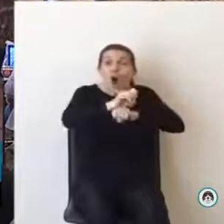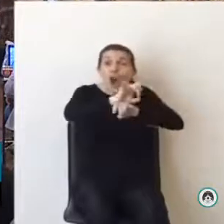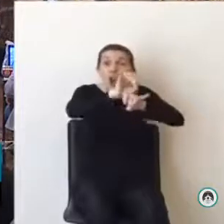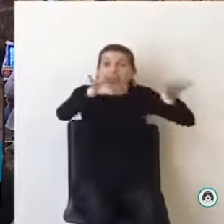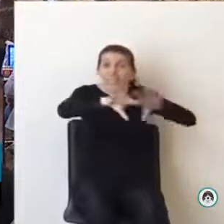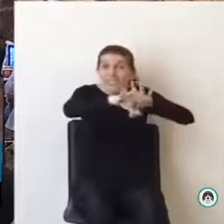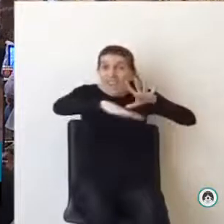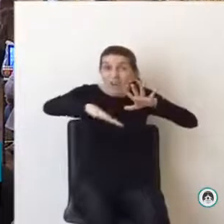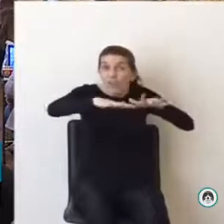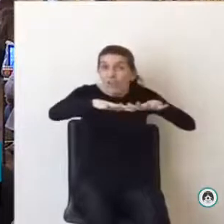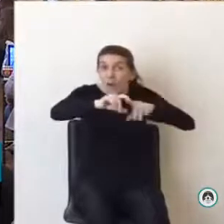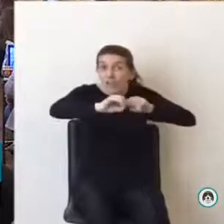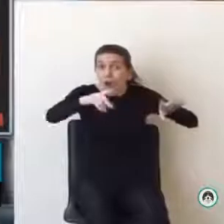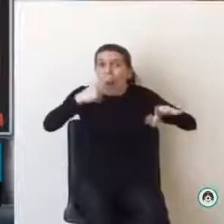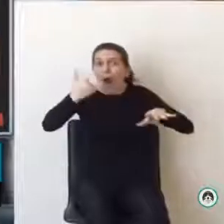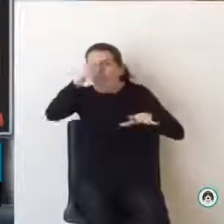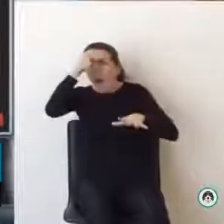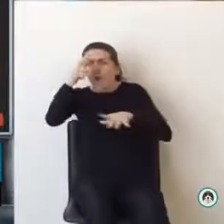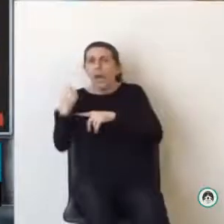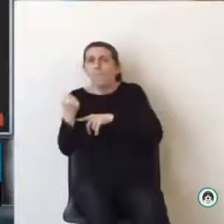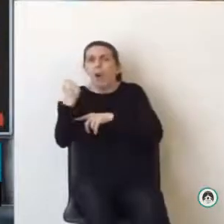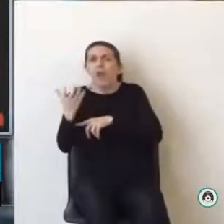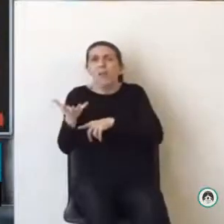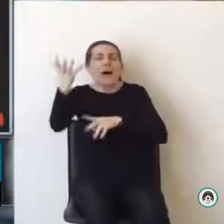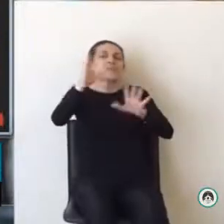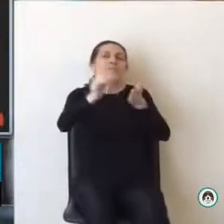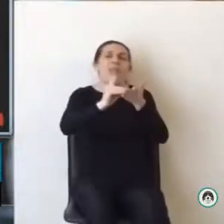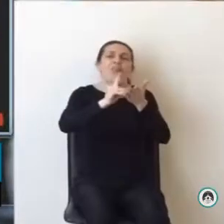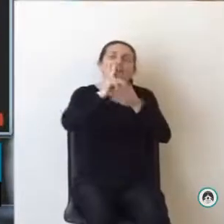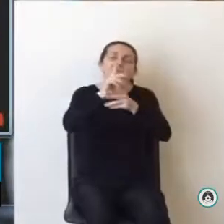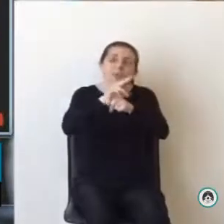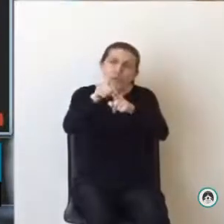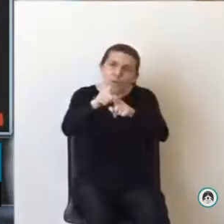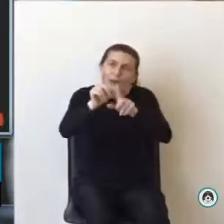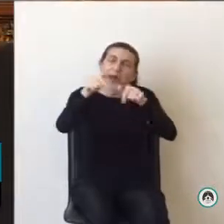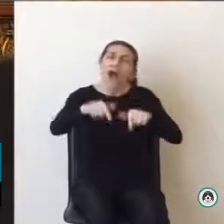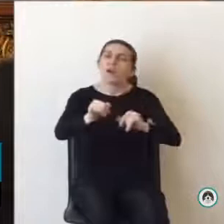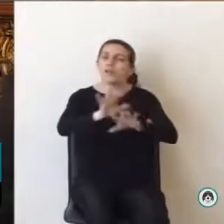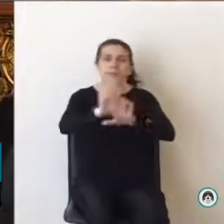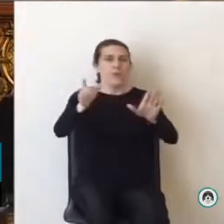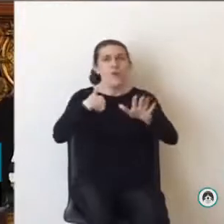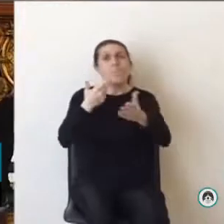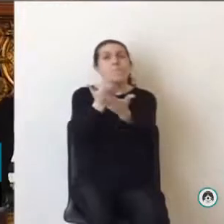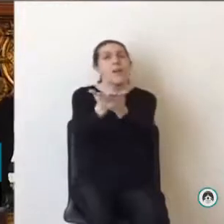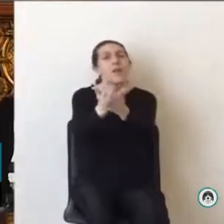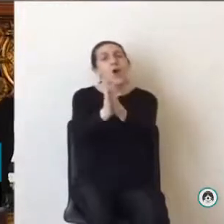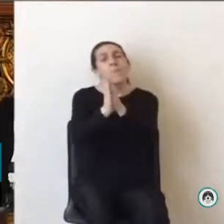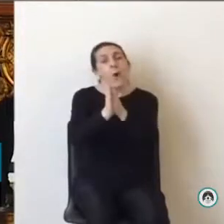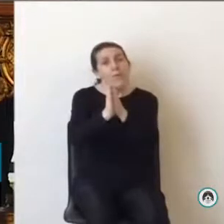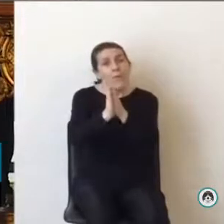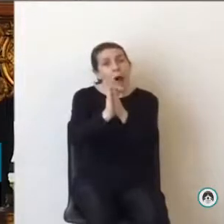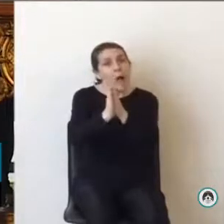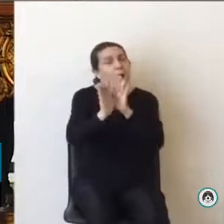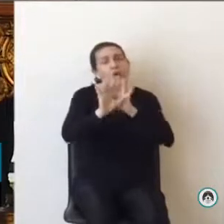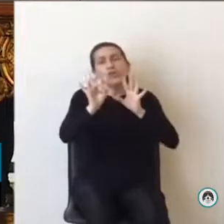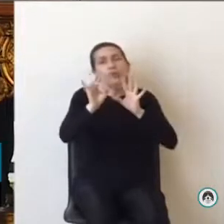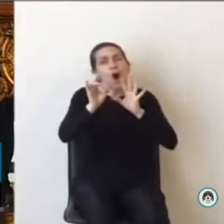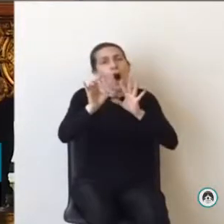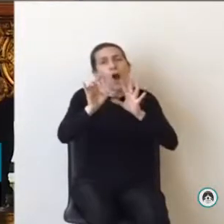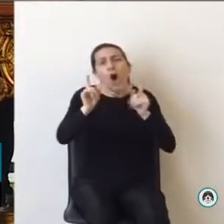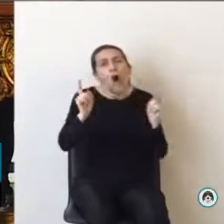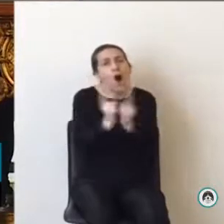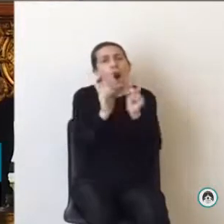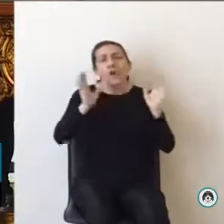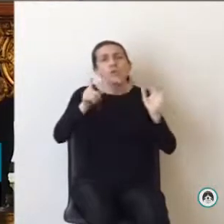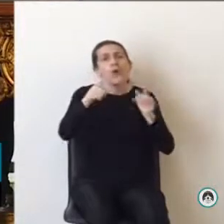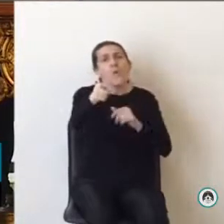las consecuencias, porque no estamos hablando... Diputada, ahora sí, le voy a pedir que, por favor, se limite, está